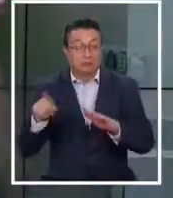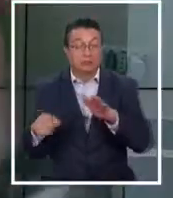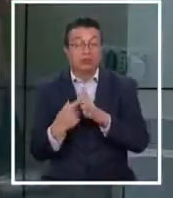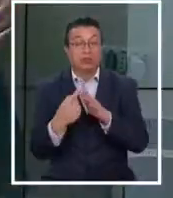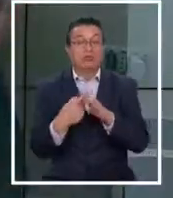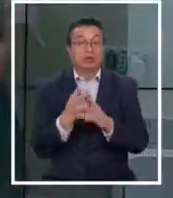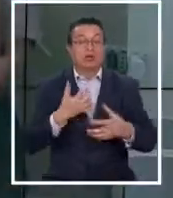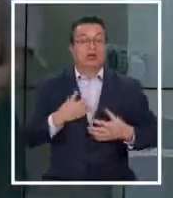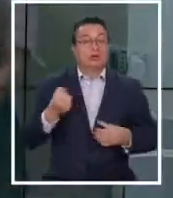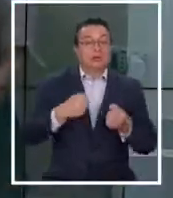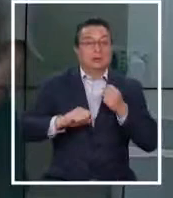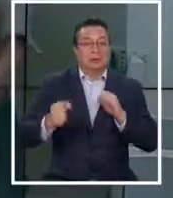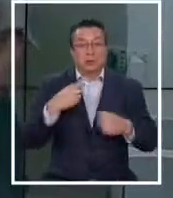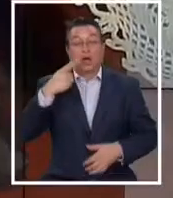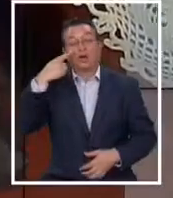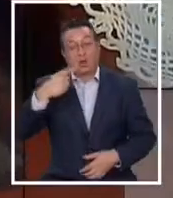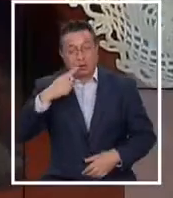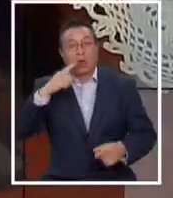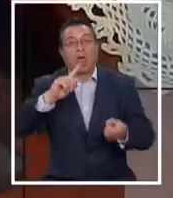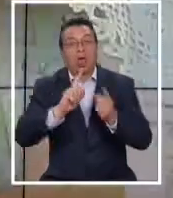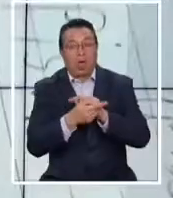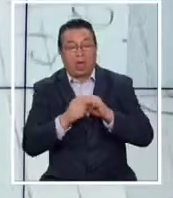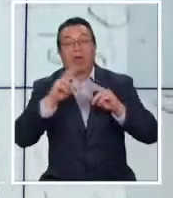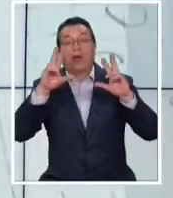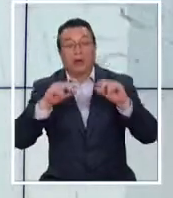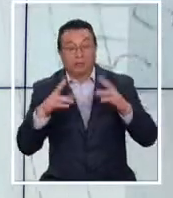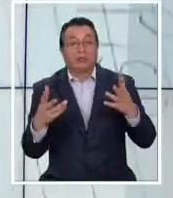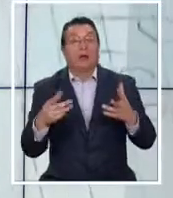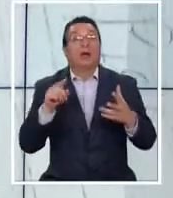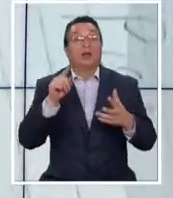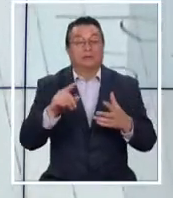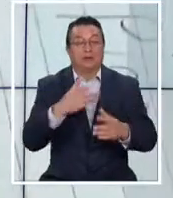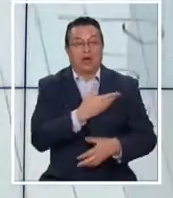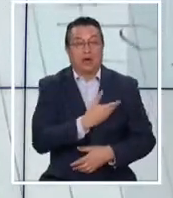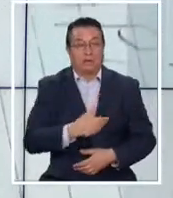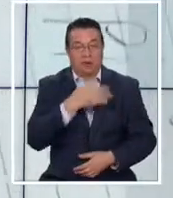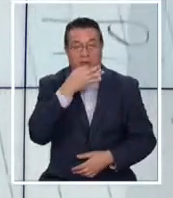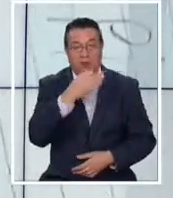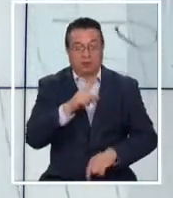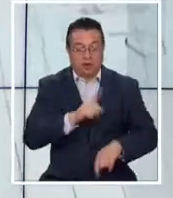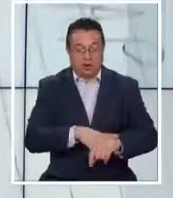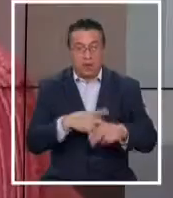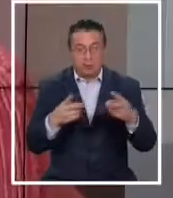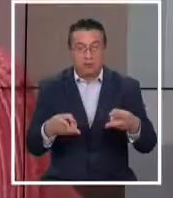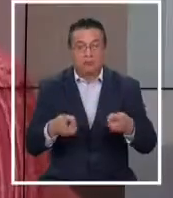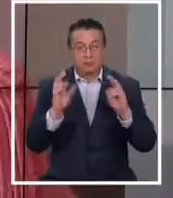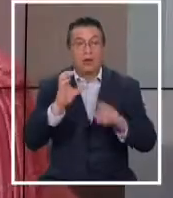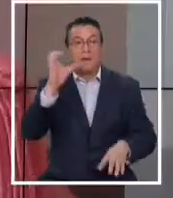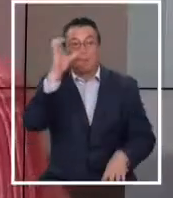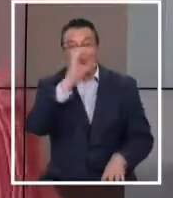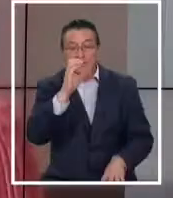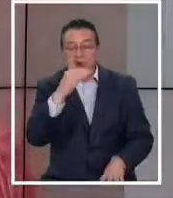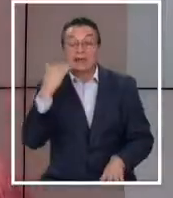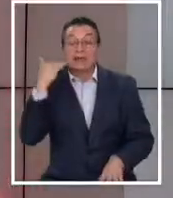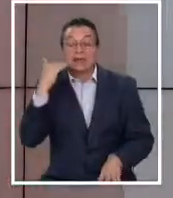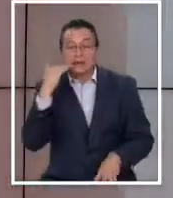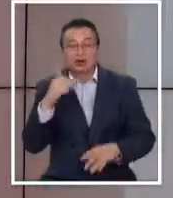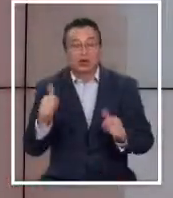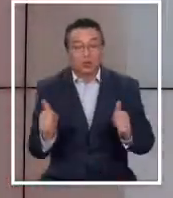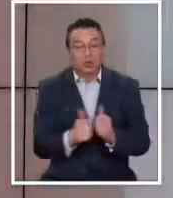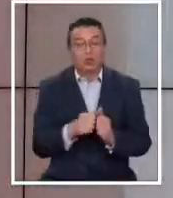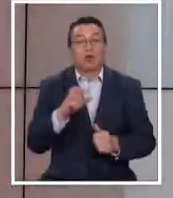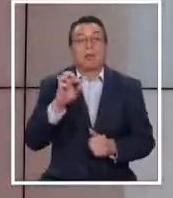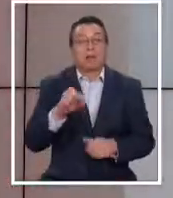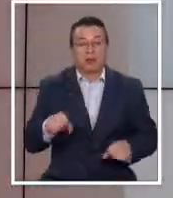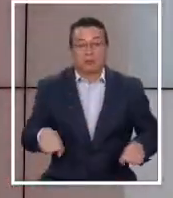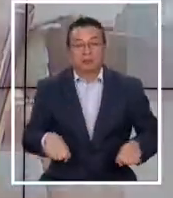síntomas como la ansiedad y los trastornos del sueño. De hecho, el gobierno está evaluando establecer una franja horaria para permitir paseos de niños y niñas en compañía de